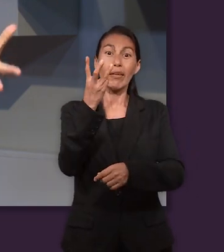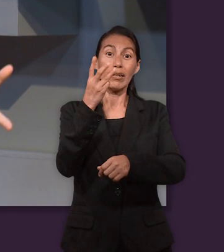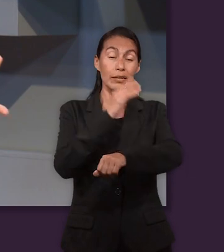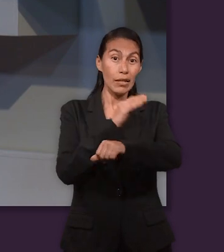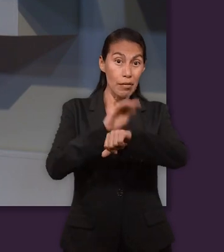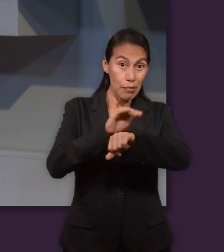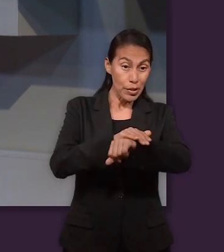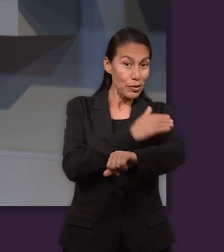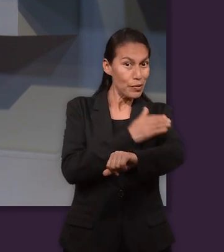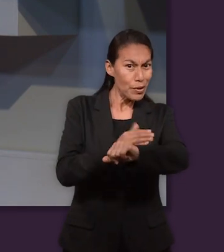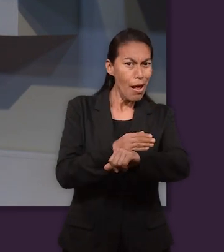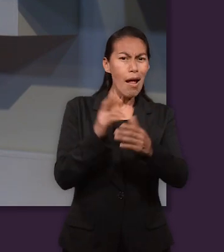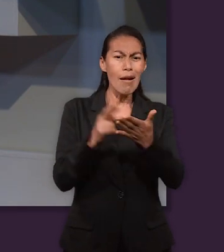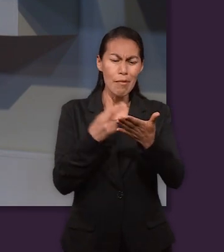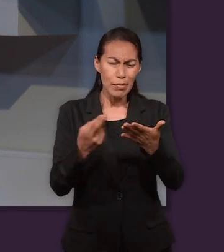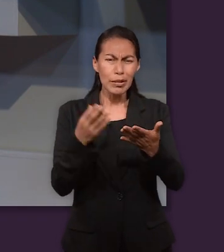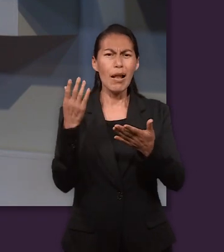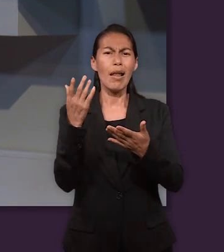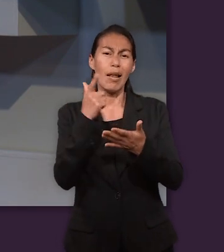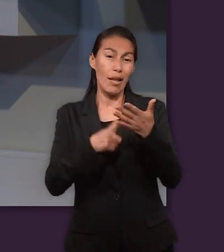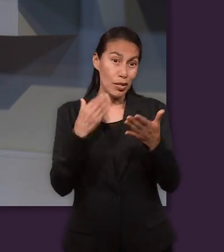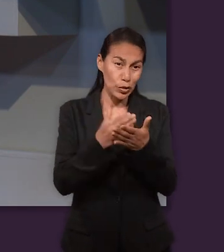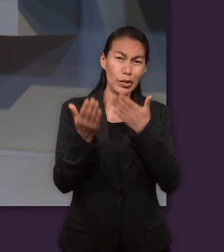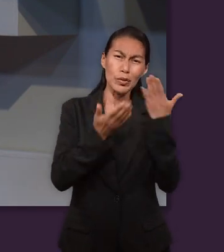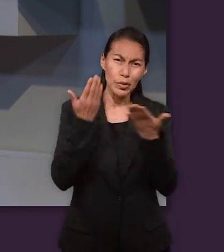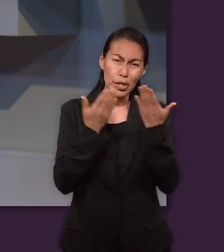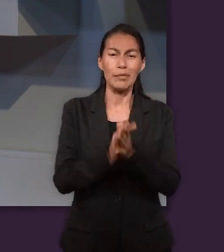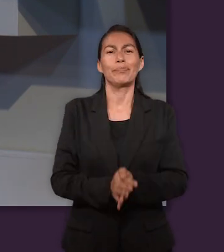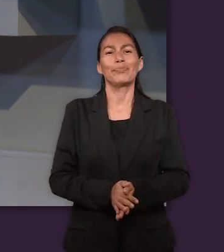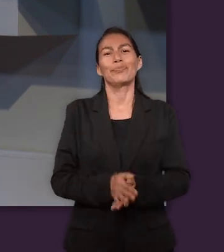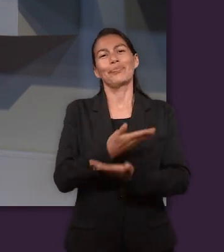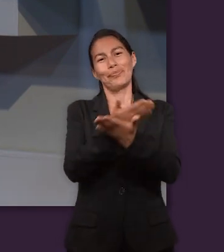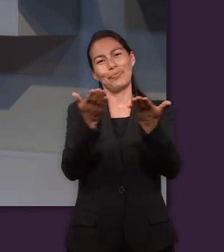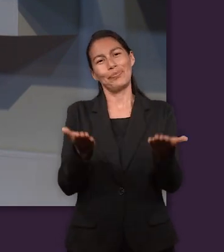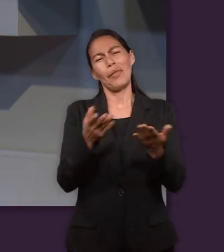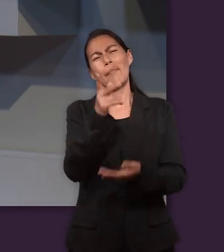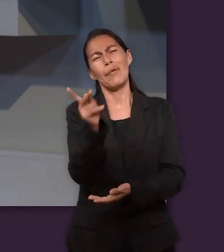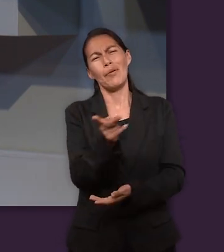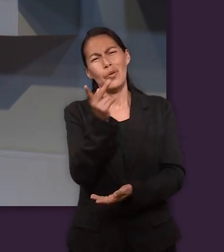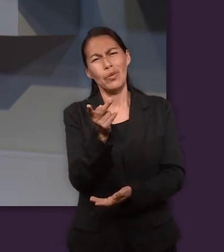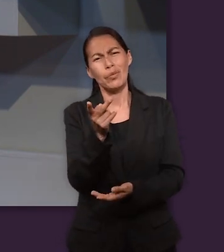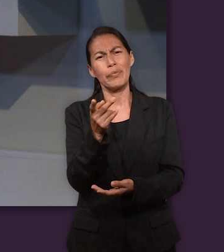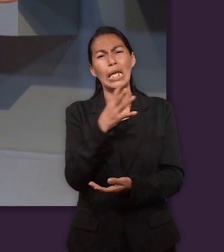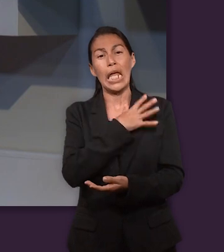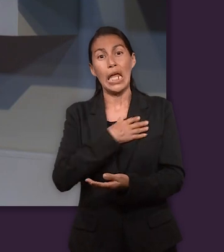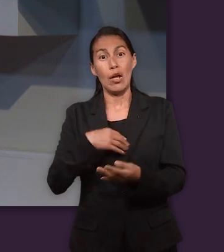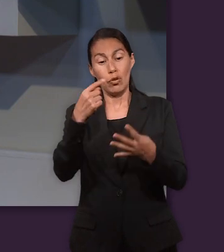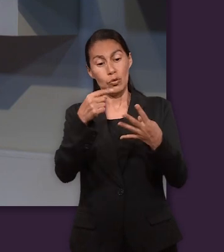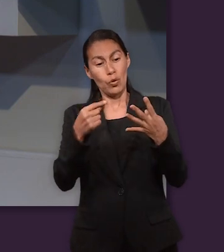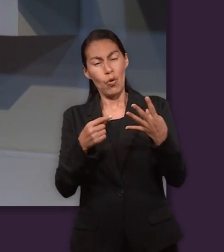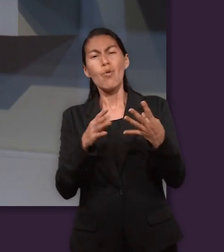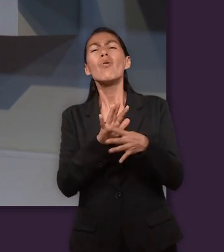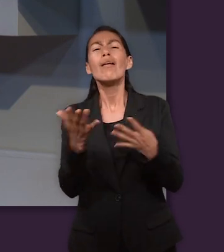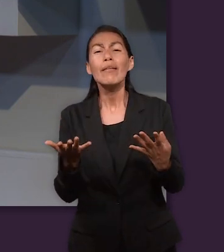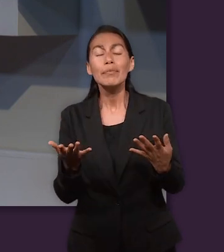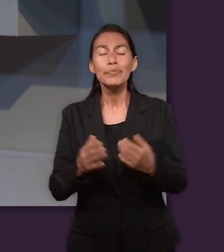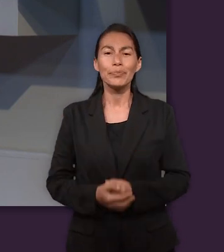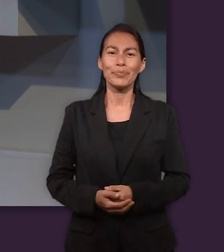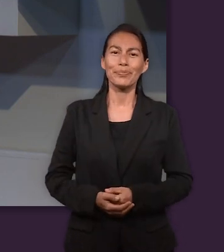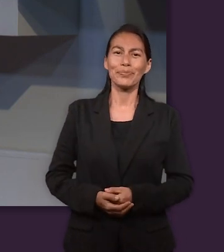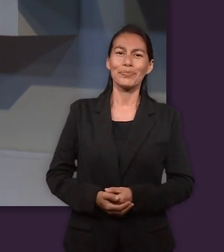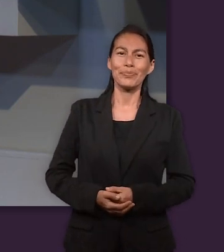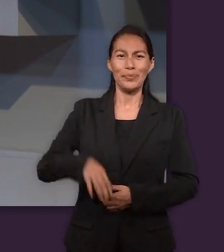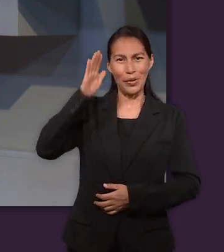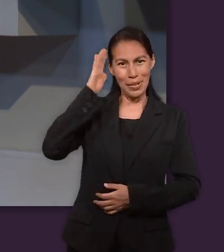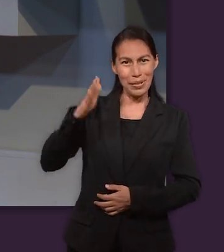con tres amigos aquí que me van a estar ayudando a repasar sobre esta lección. Y les quiero preguntar, ¿cuál es su rol en la familia? ¿Qué número